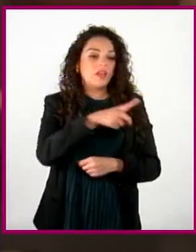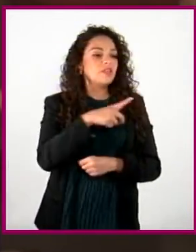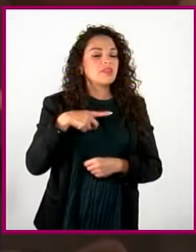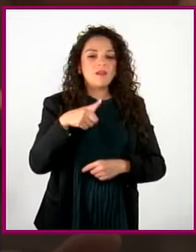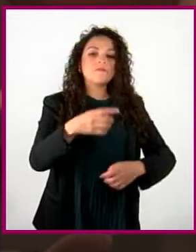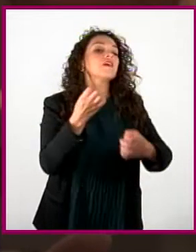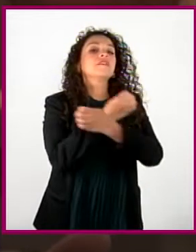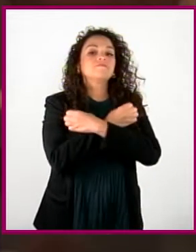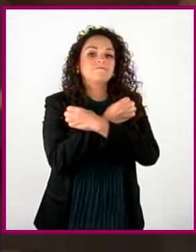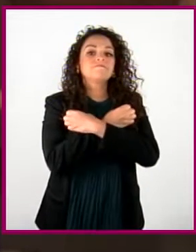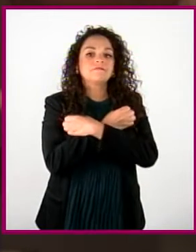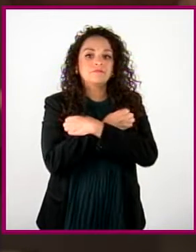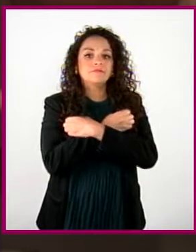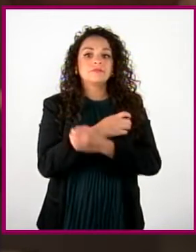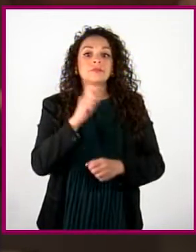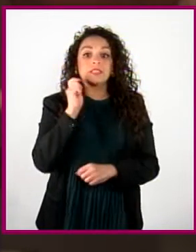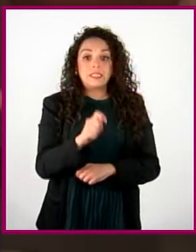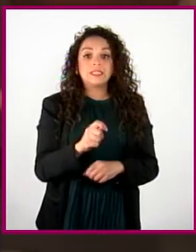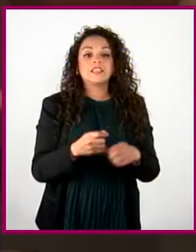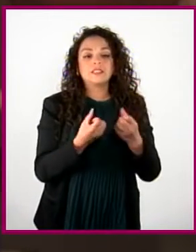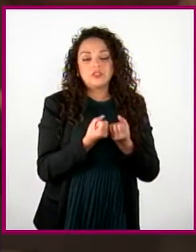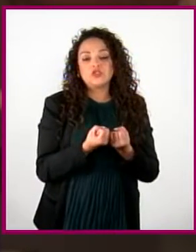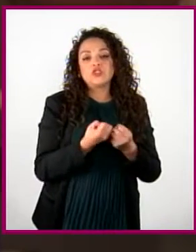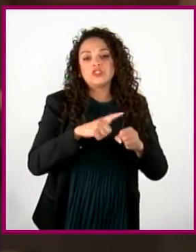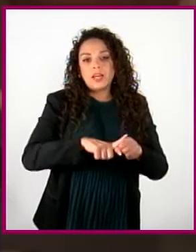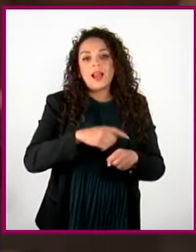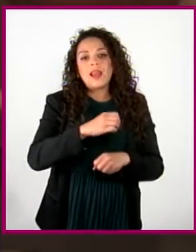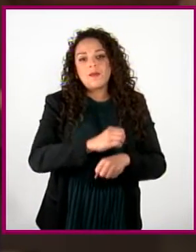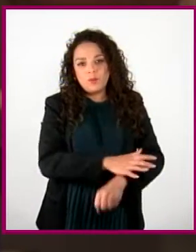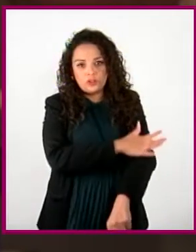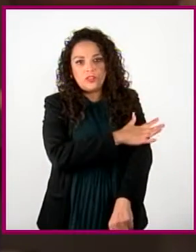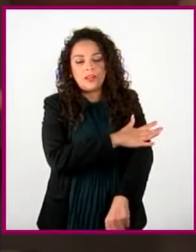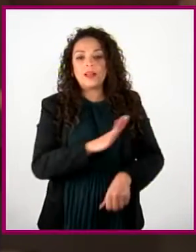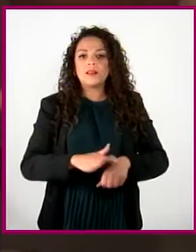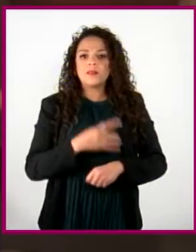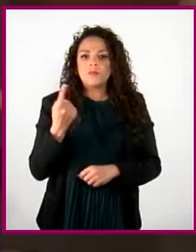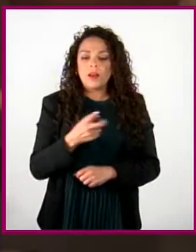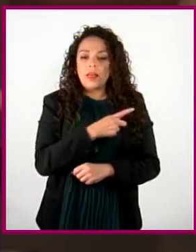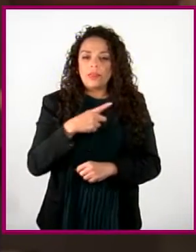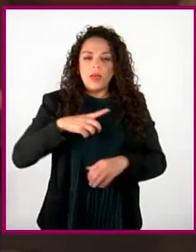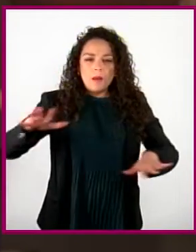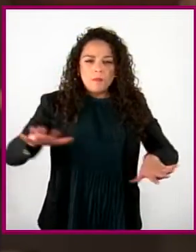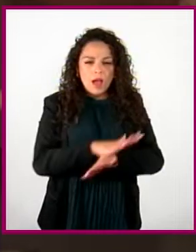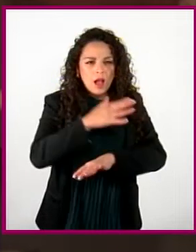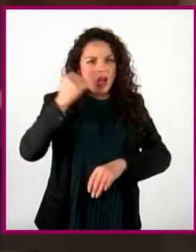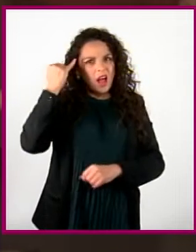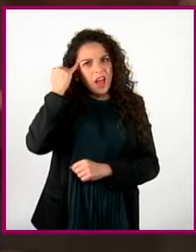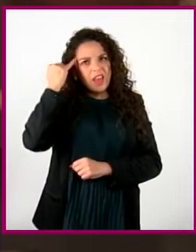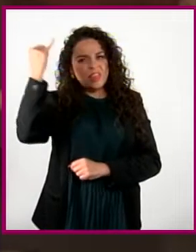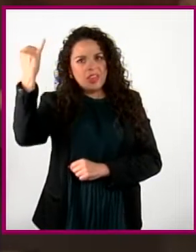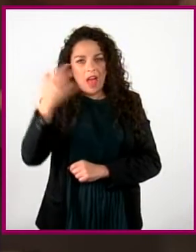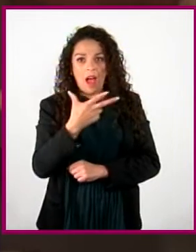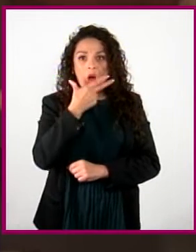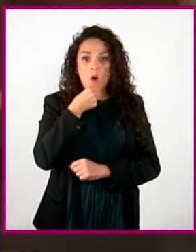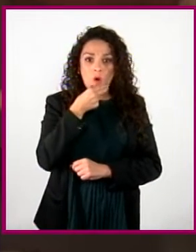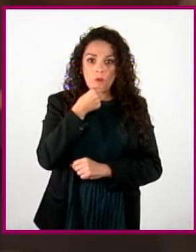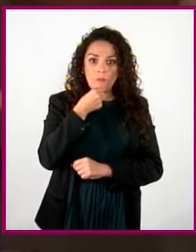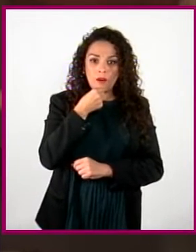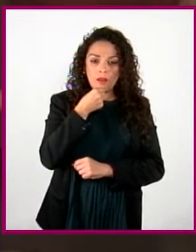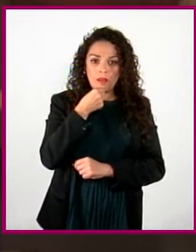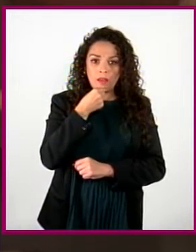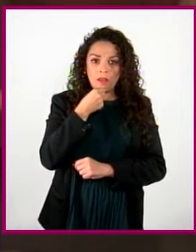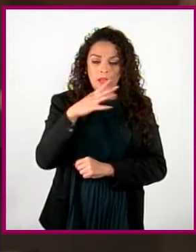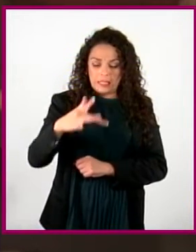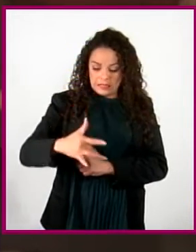socioemocionalmente hablando. Porque debemos cambiar la idea de que los hombres no necesitan atender sus